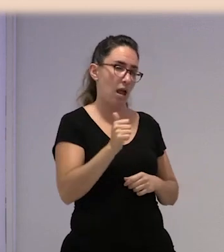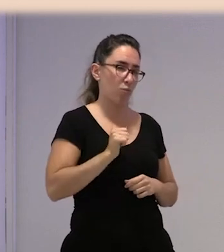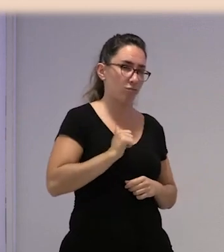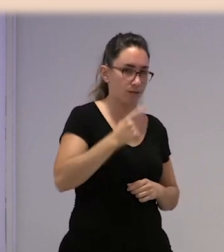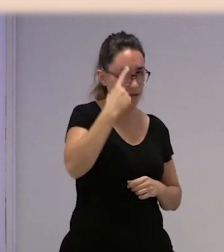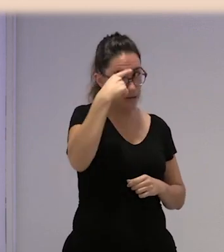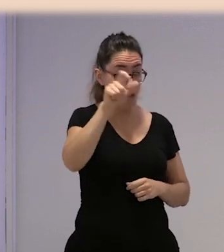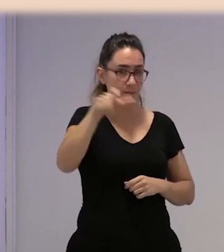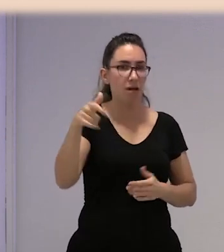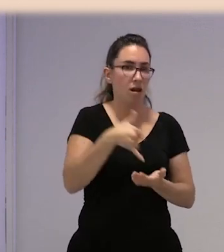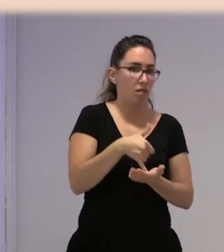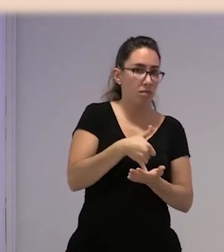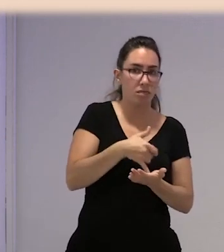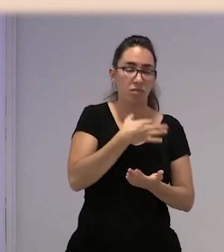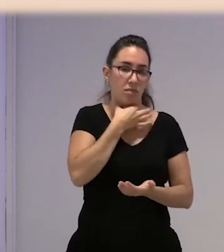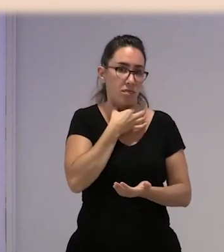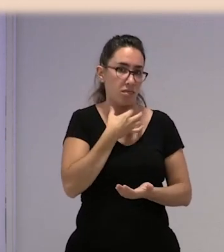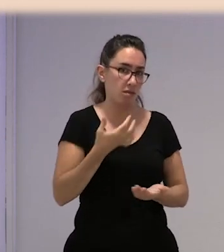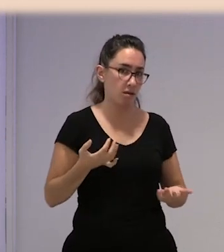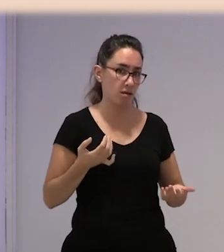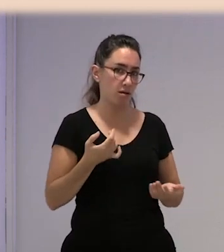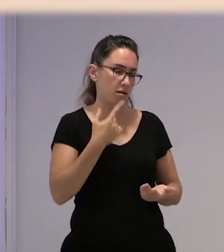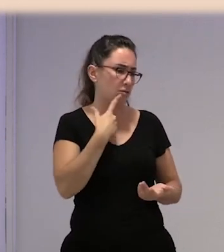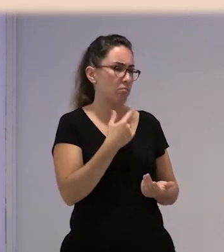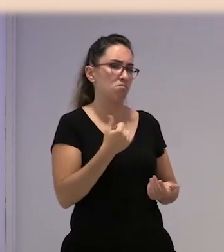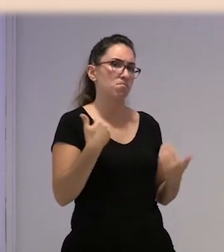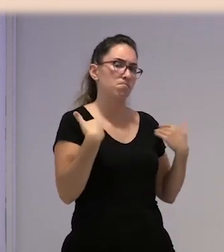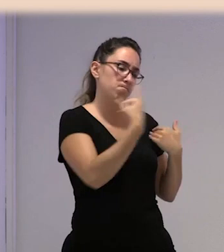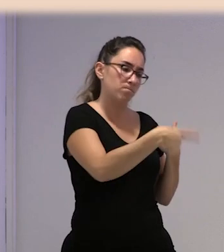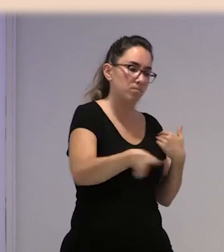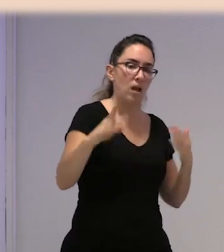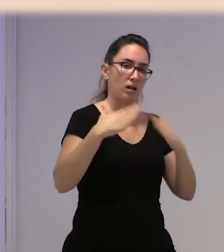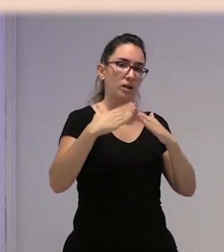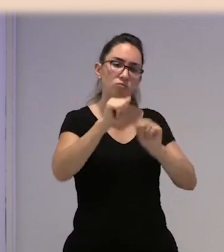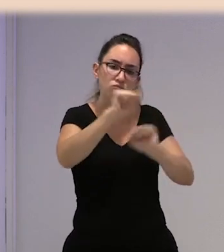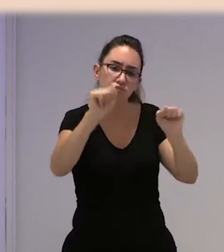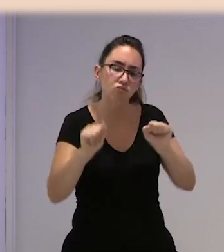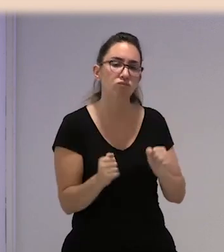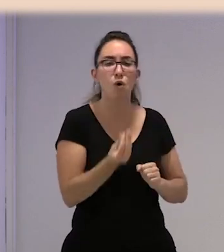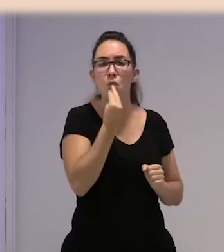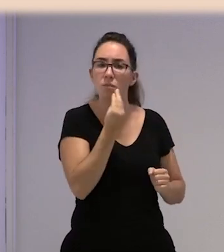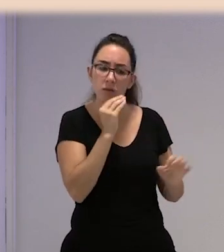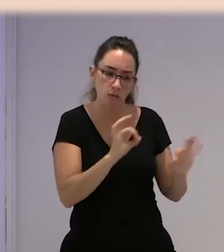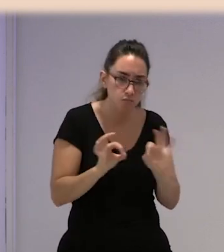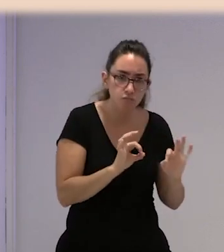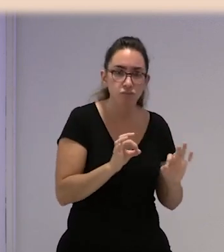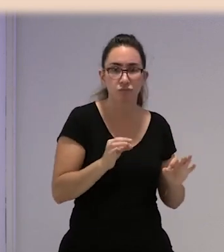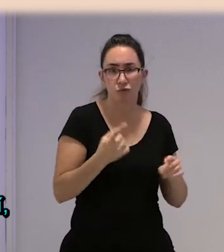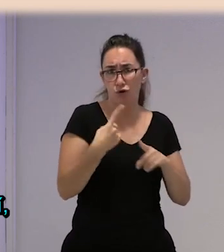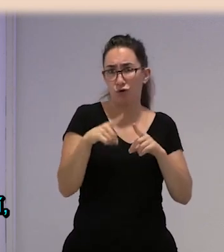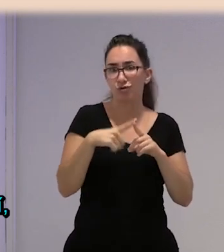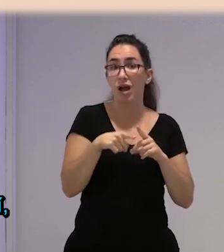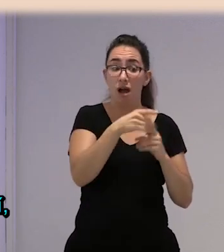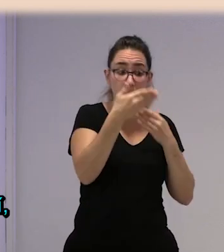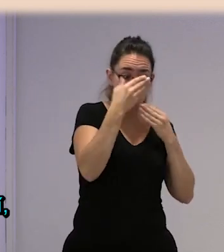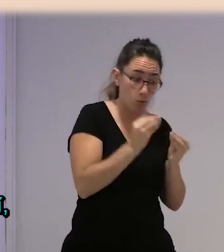vulnerabilidad de la gente, ¿no? Las lleva a cazar, limpiarle la casa, prepararle la comida, hacerle torta, todo lo que ellas no pueden hacer aquí, cosas de Marruecos,